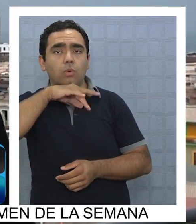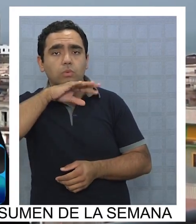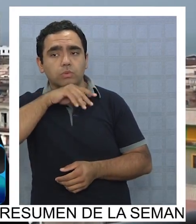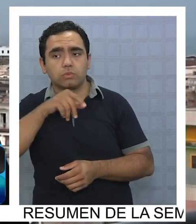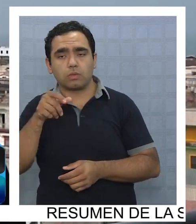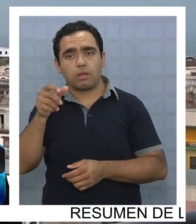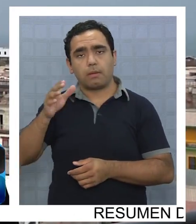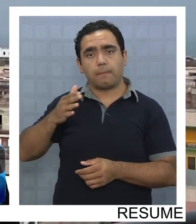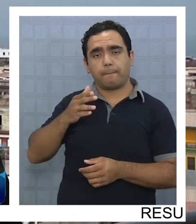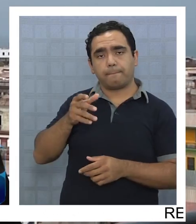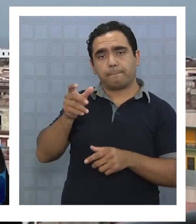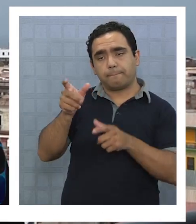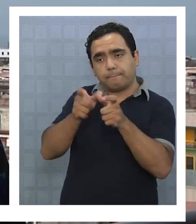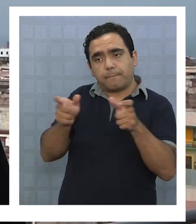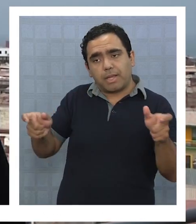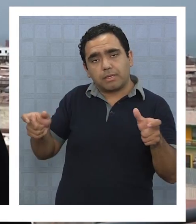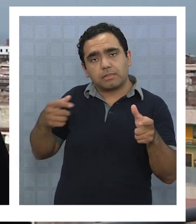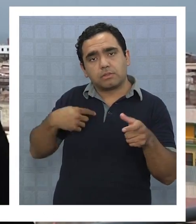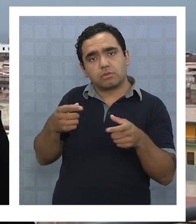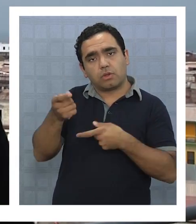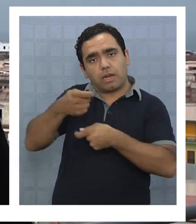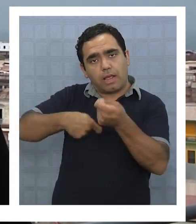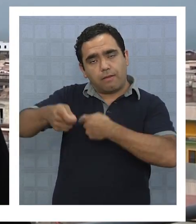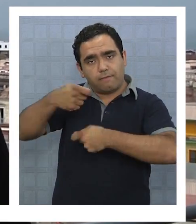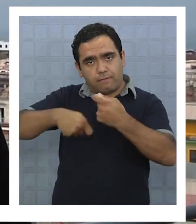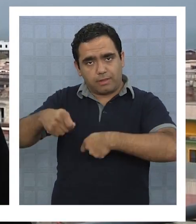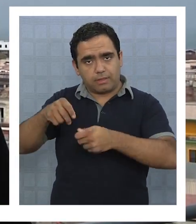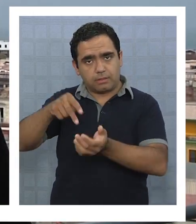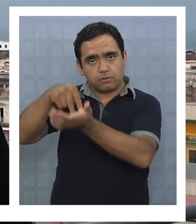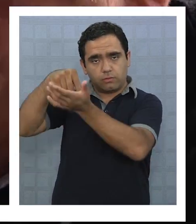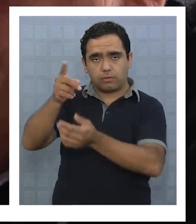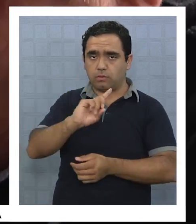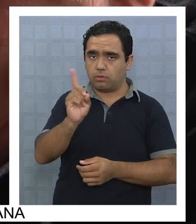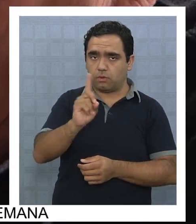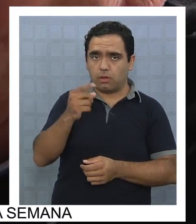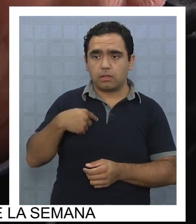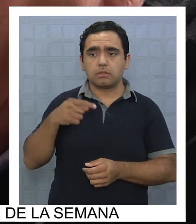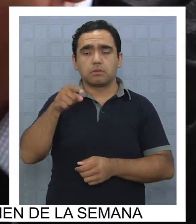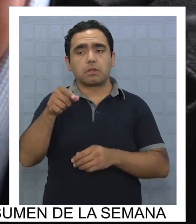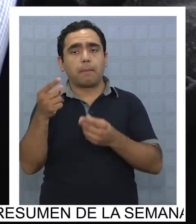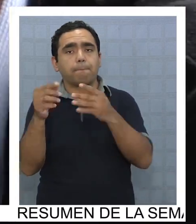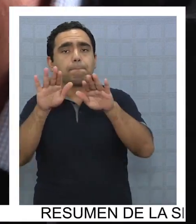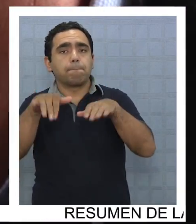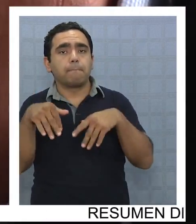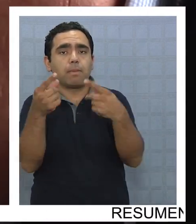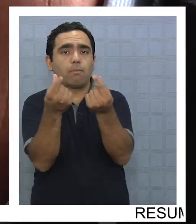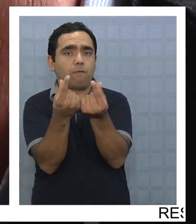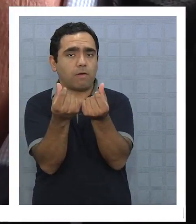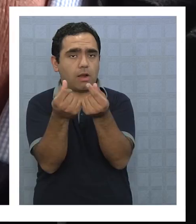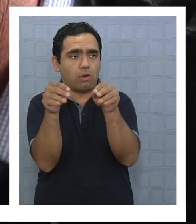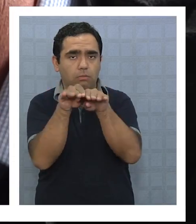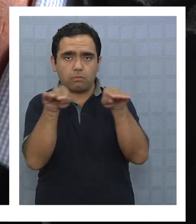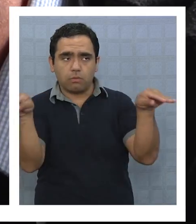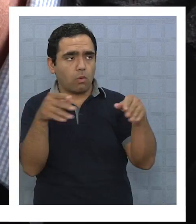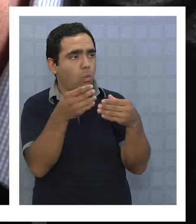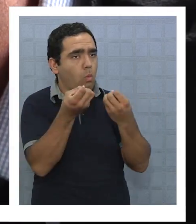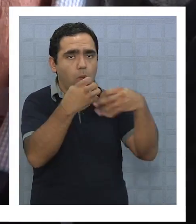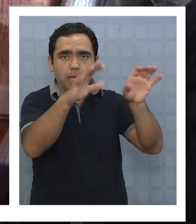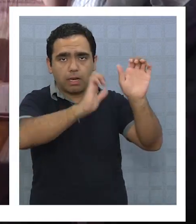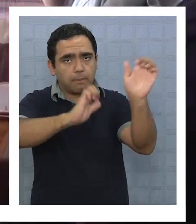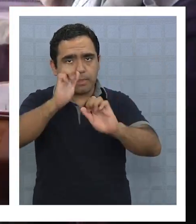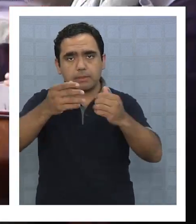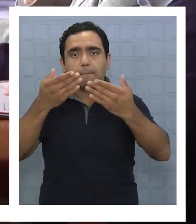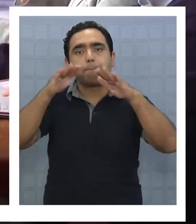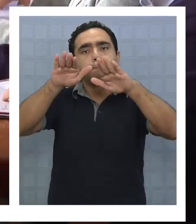lo que me han explicado esta mañana los abogados de la Municipalidad de Iquique, que a pesar de que cuando el municipio